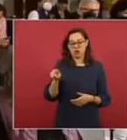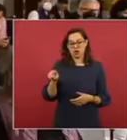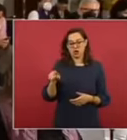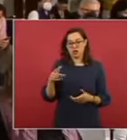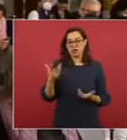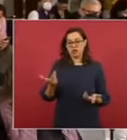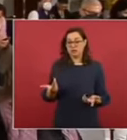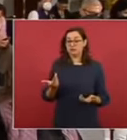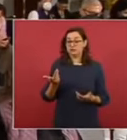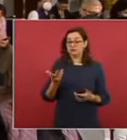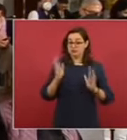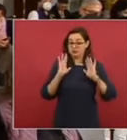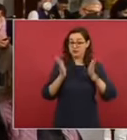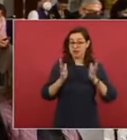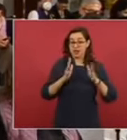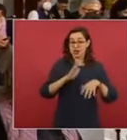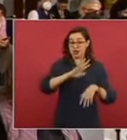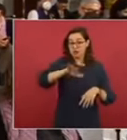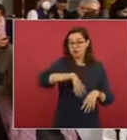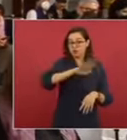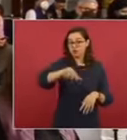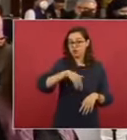dos órdenes de aprehensión y sus secuaces.